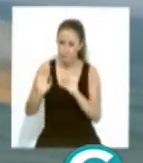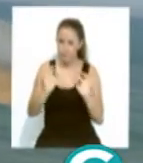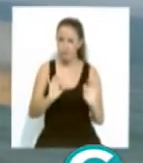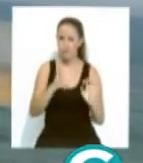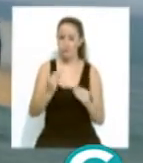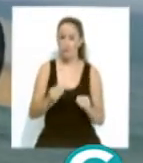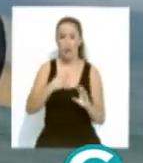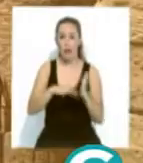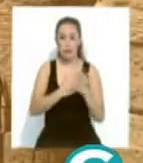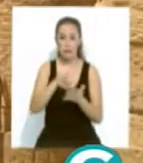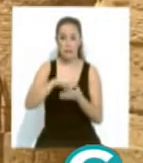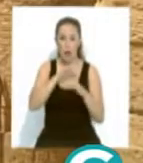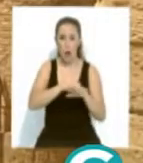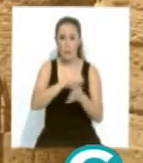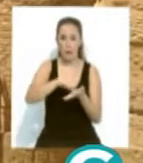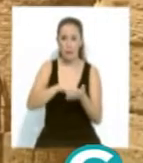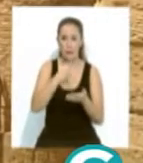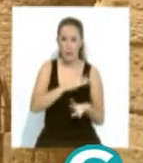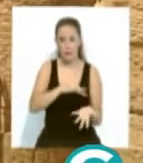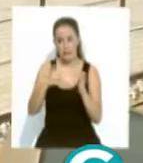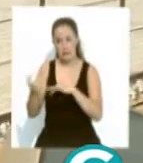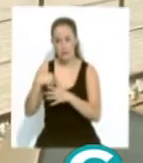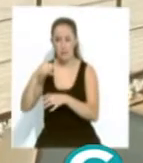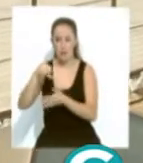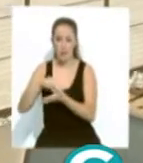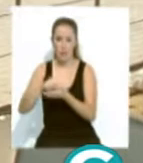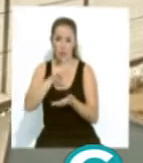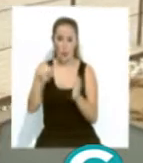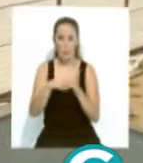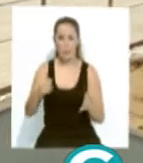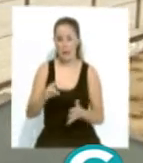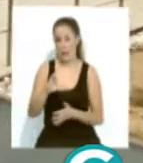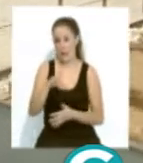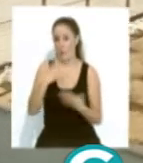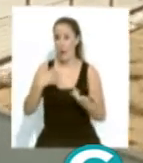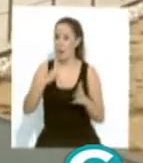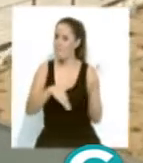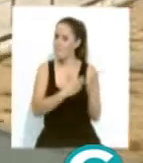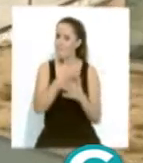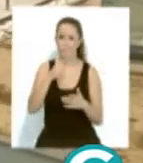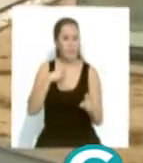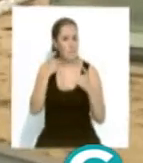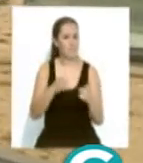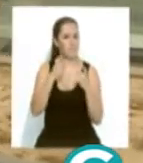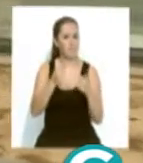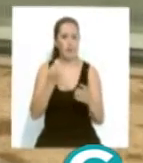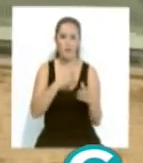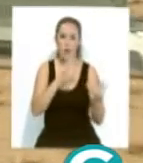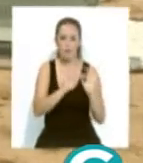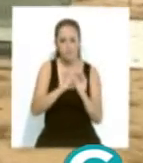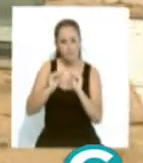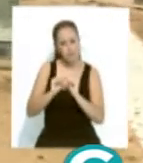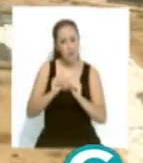recordar que el Gobierno Central ofreció el traspaso a la ciudad en 2015, pero desde entonces el consistorio insiste en que el Estado debe